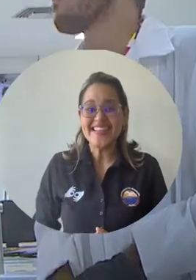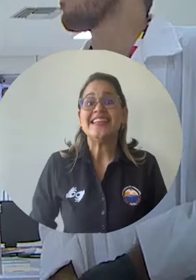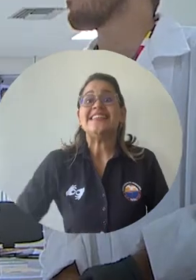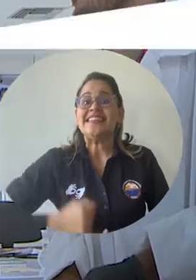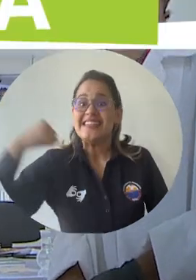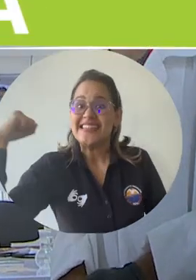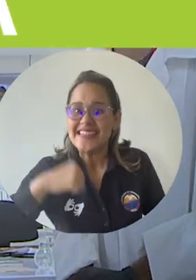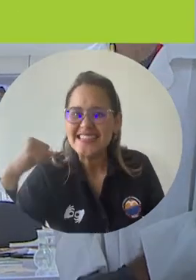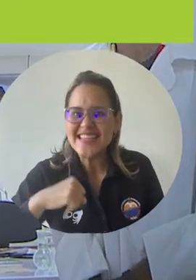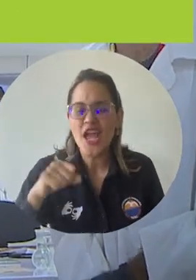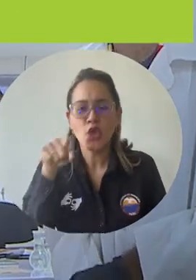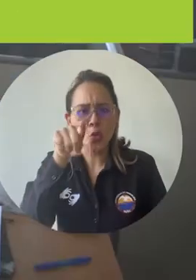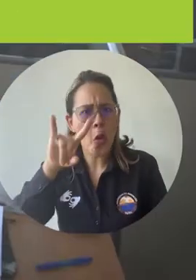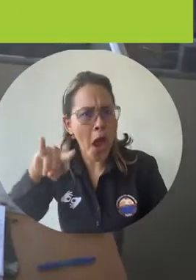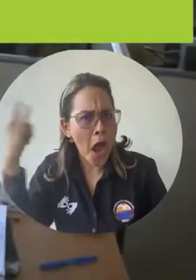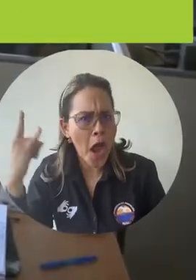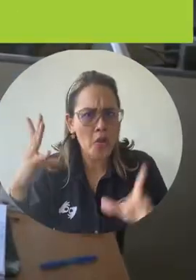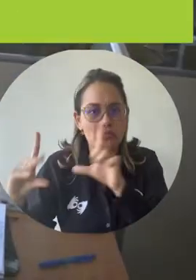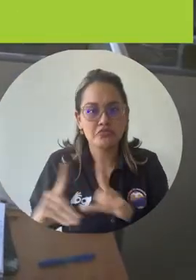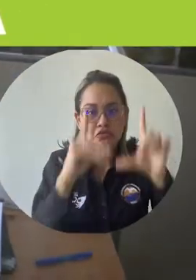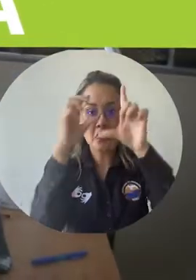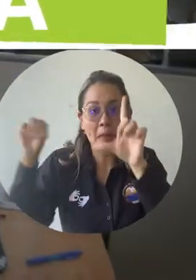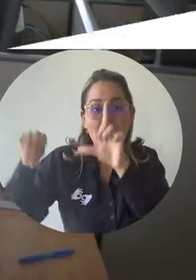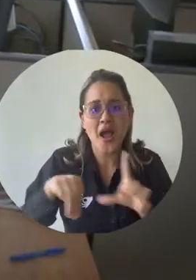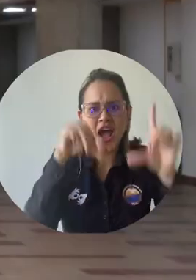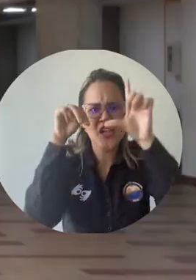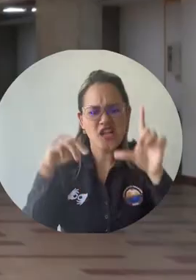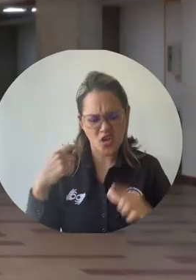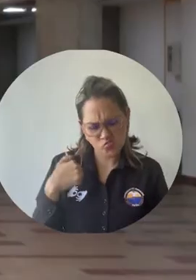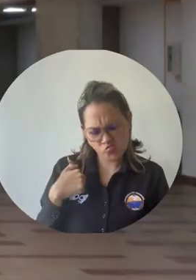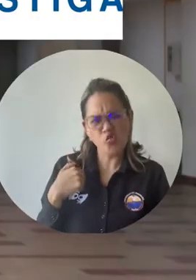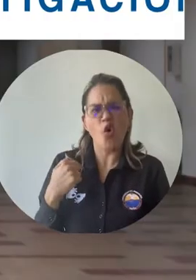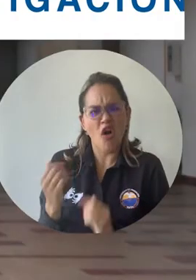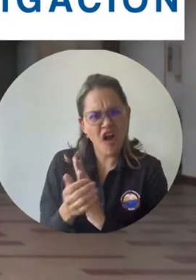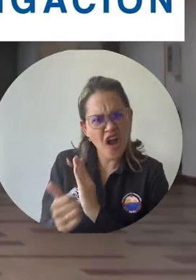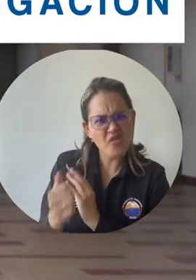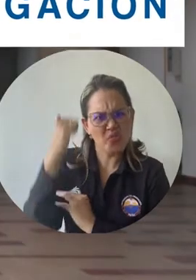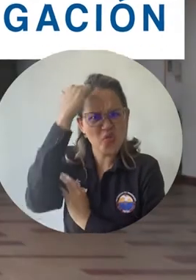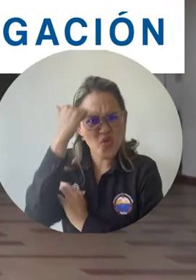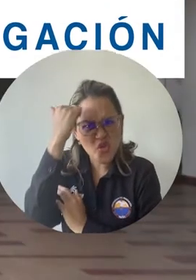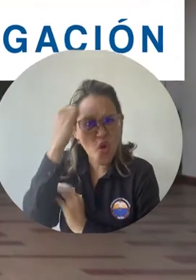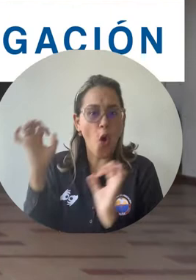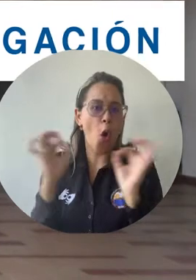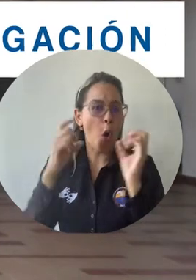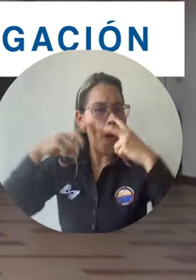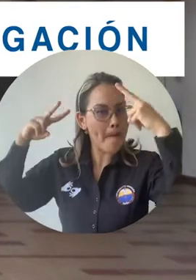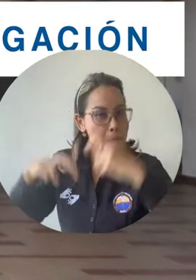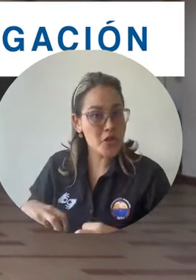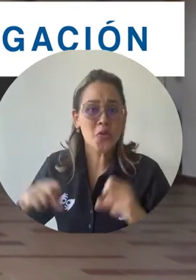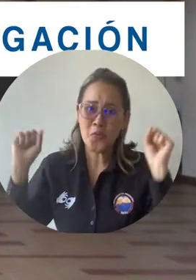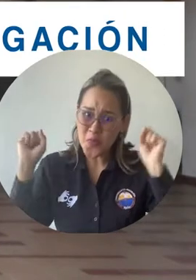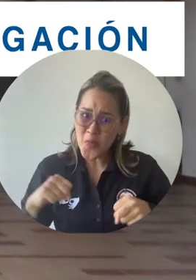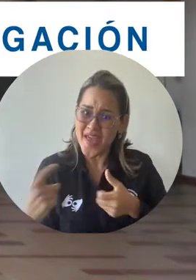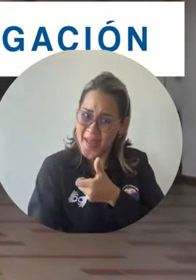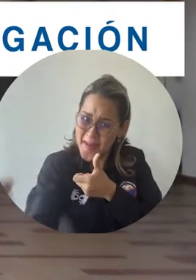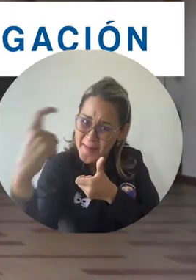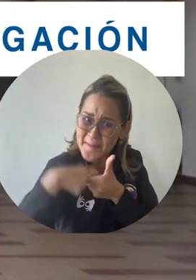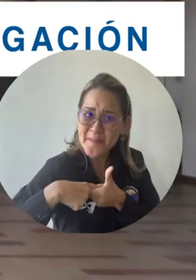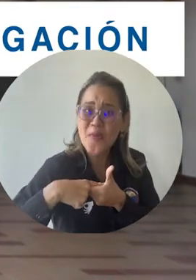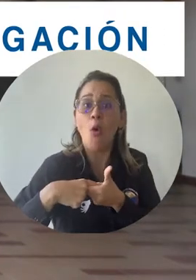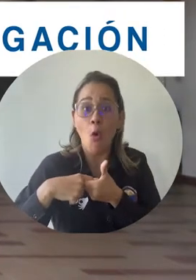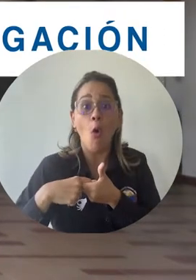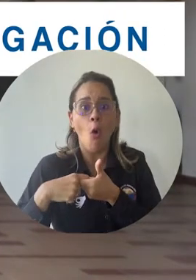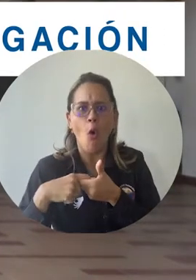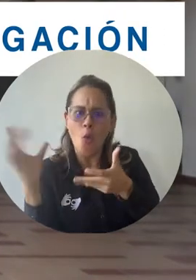escuchas. Si tienes doctorado o maestría y tu ocupación en la docencia y la investigación, tienes la oportunidad de